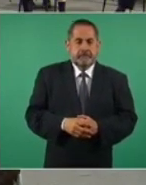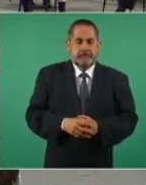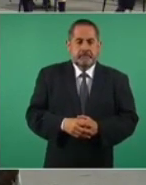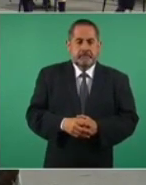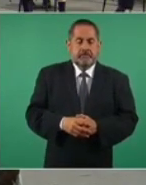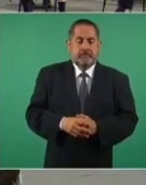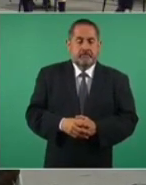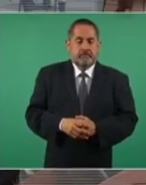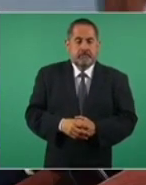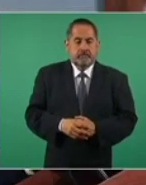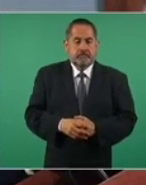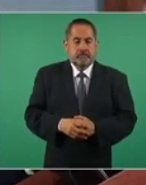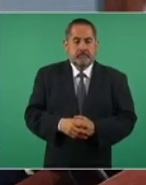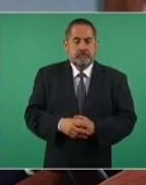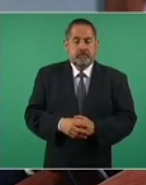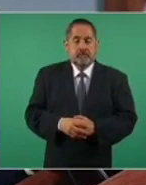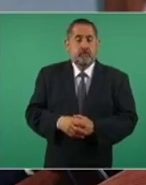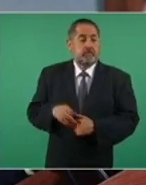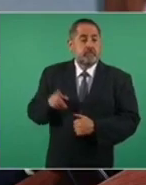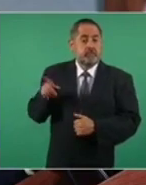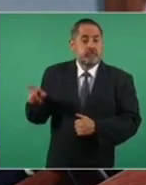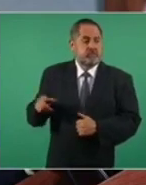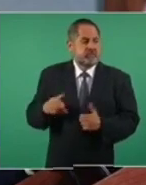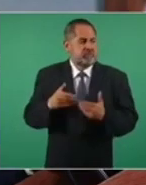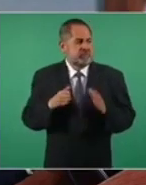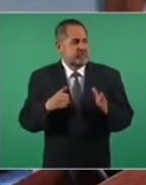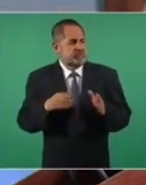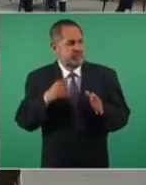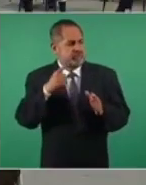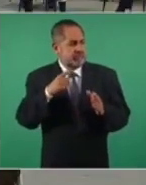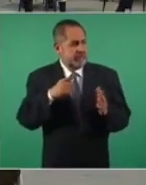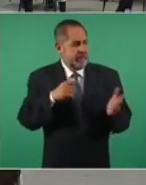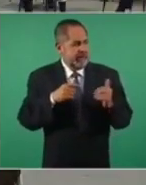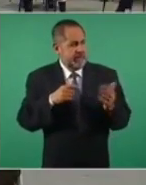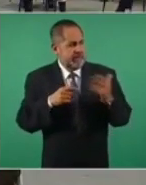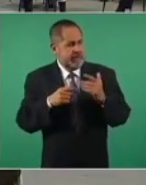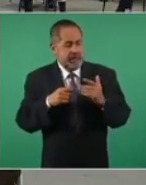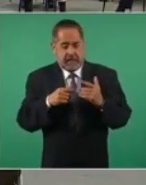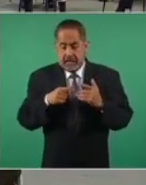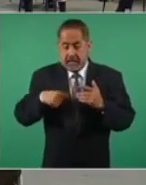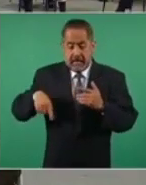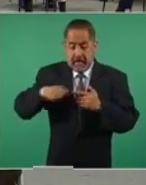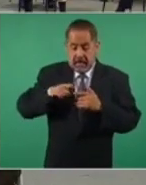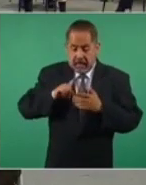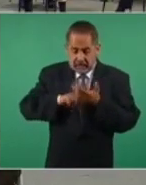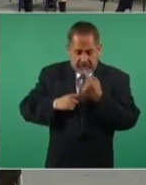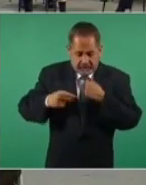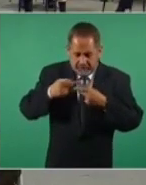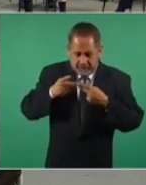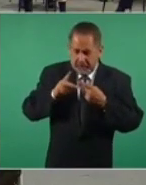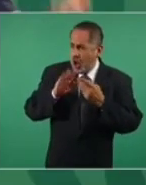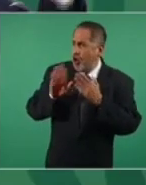que bien que esto se esté expresando